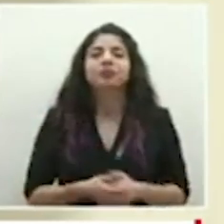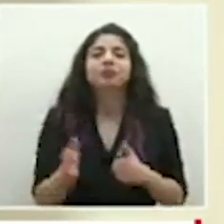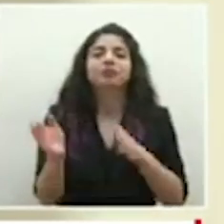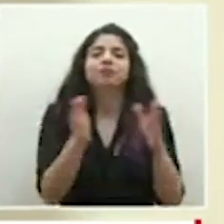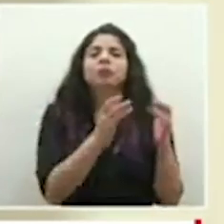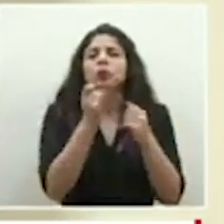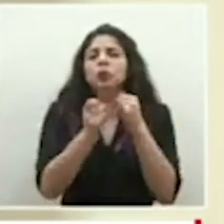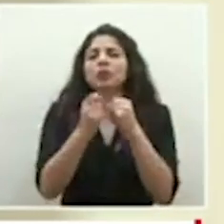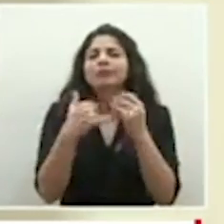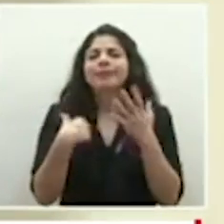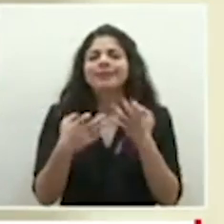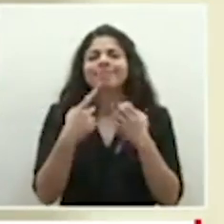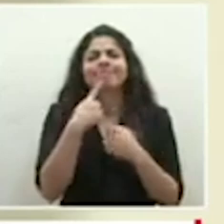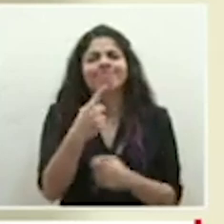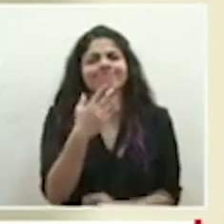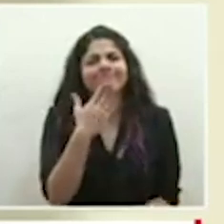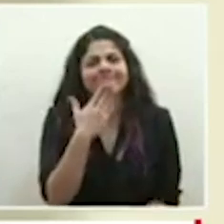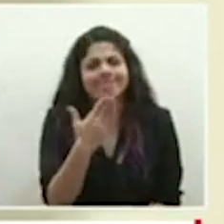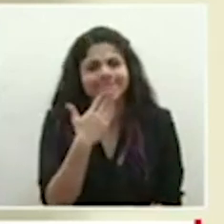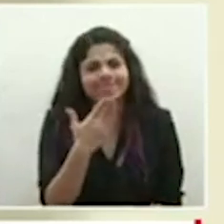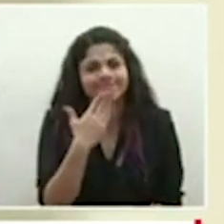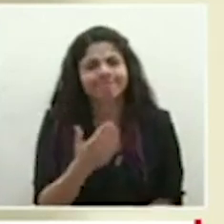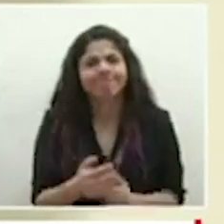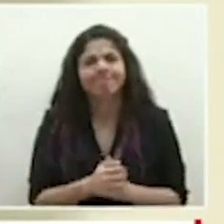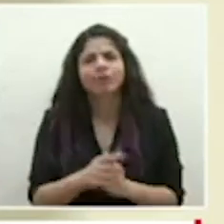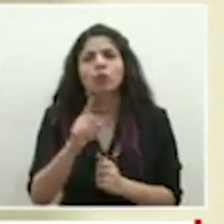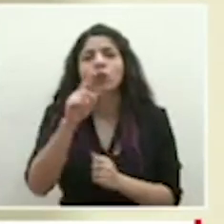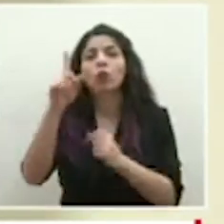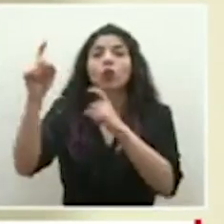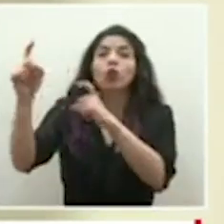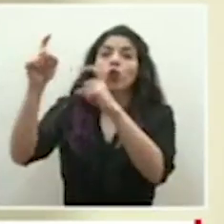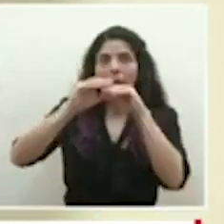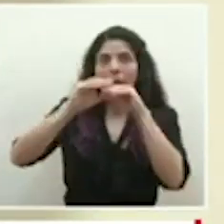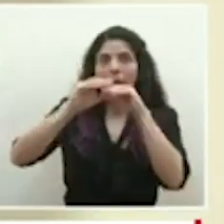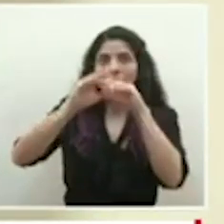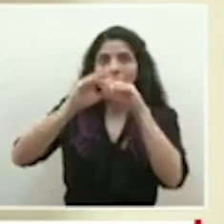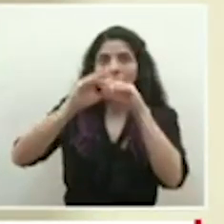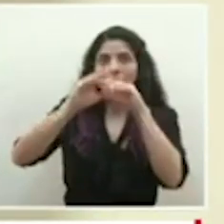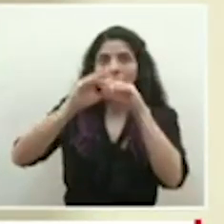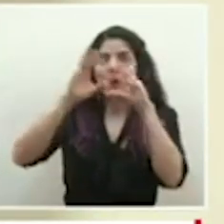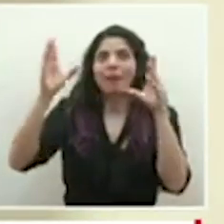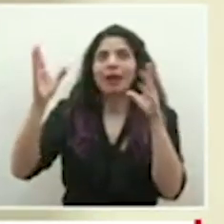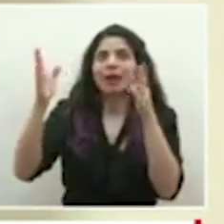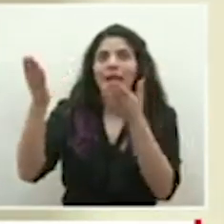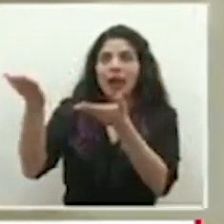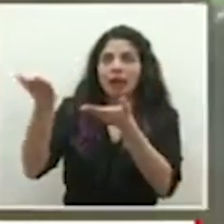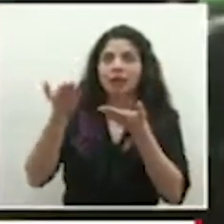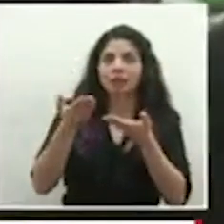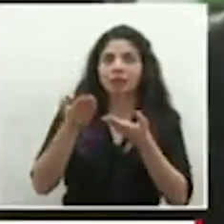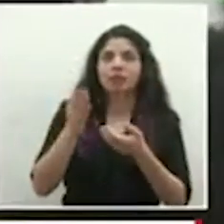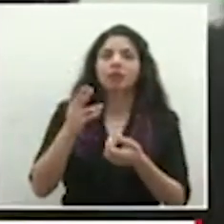agradecer una donación que recibimos esta mañana en el hospital, perdón, en el